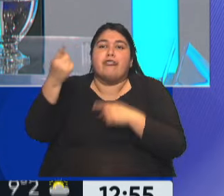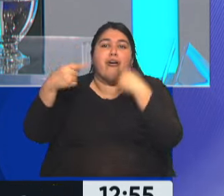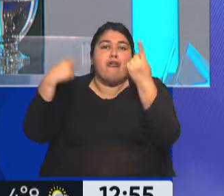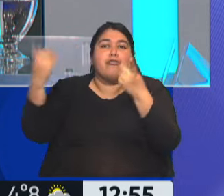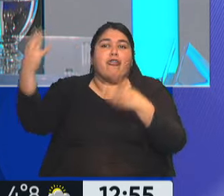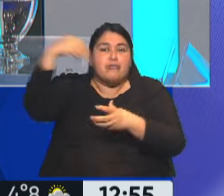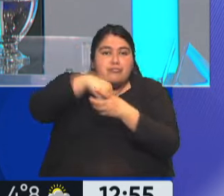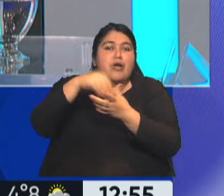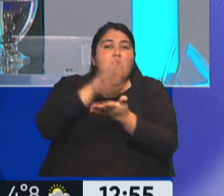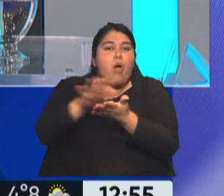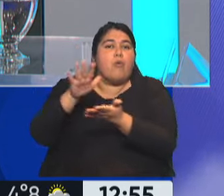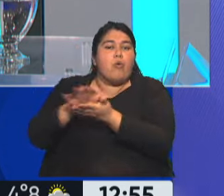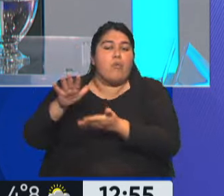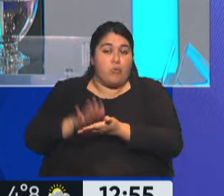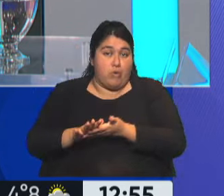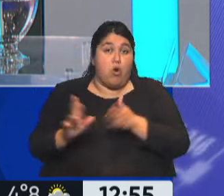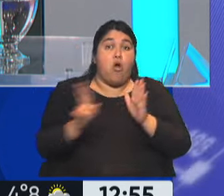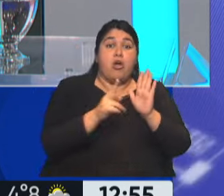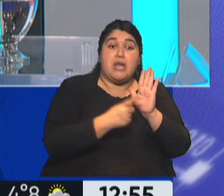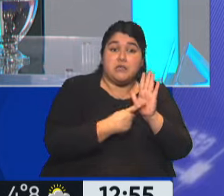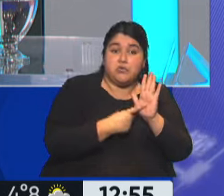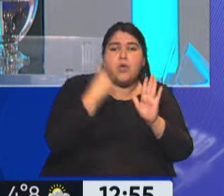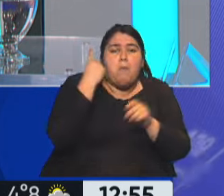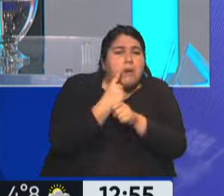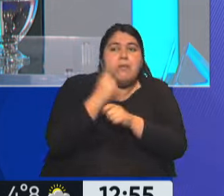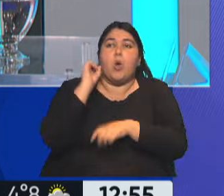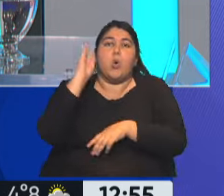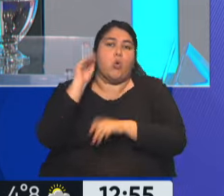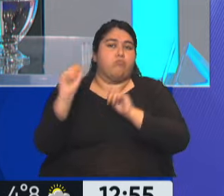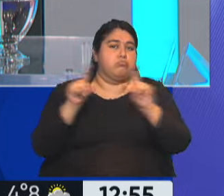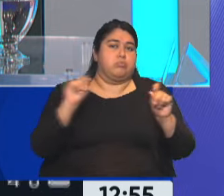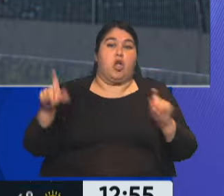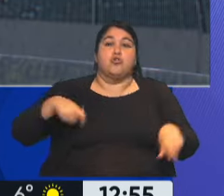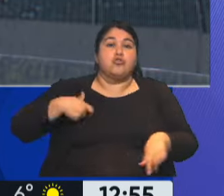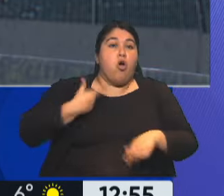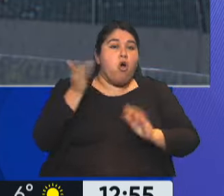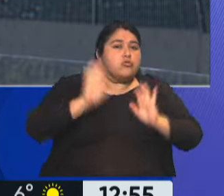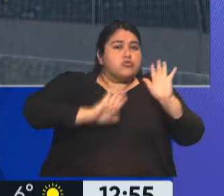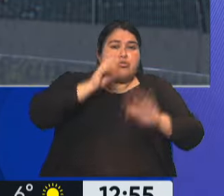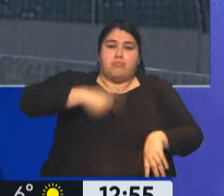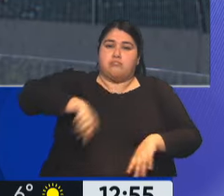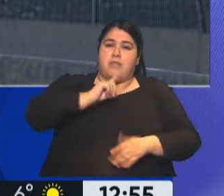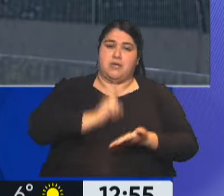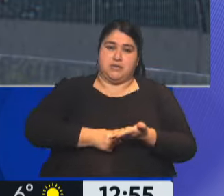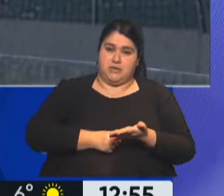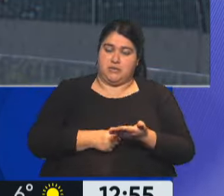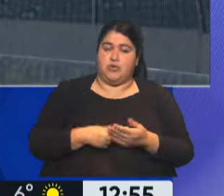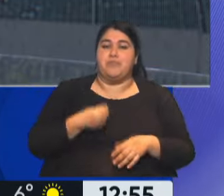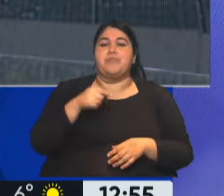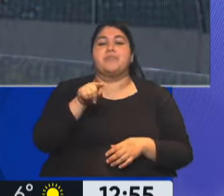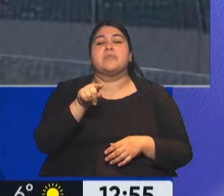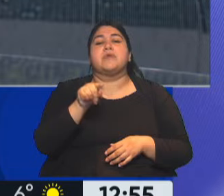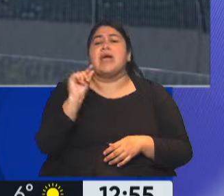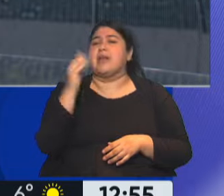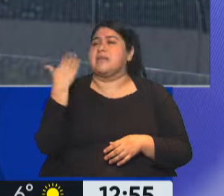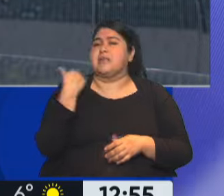lo que hace esta nueva resolución, primero, tiene que ser una decisión de cada club tomada por los socios. Los socios son los que definen. Te iba a preguntar eso porque justamente hace un ratito, en